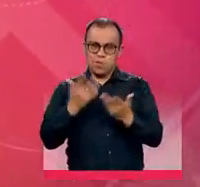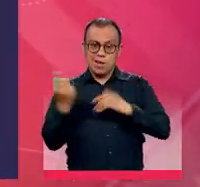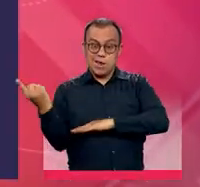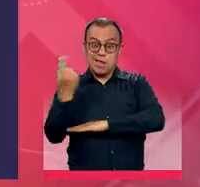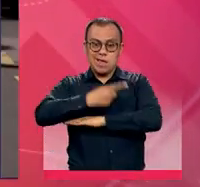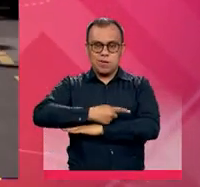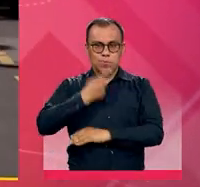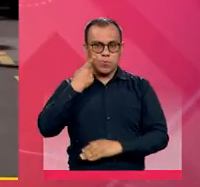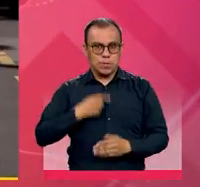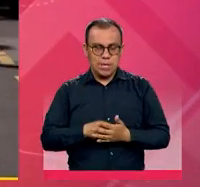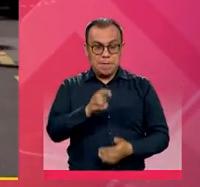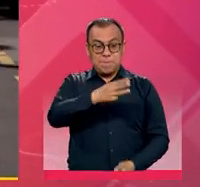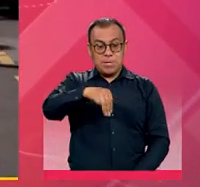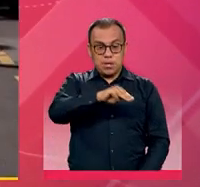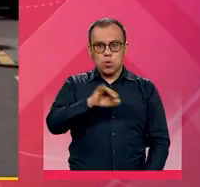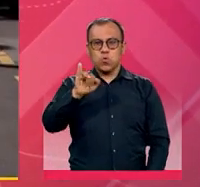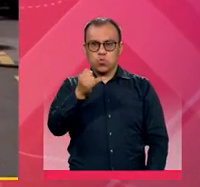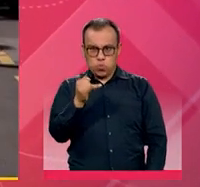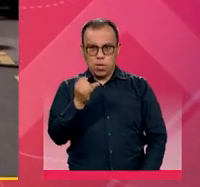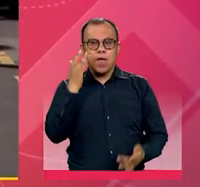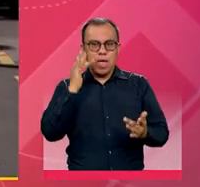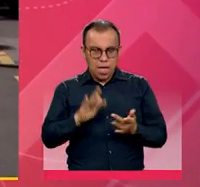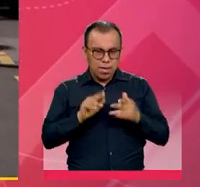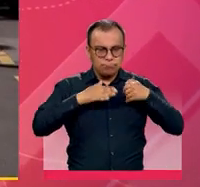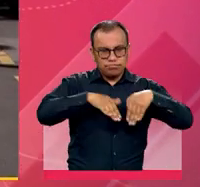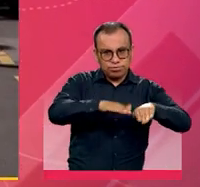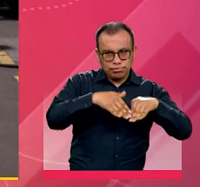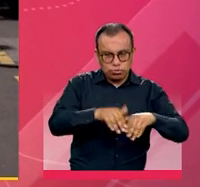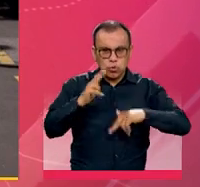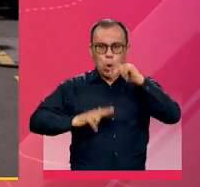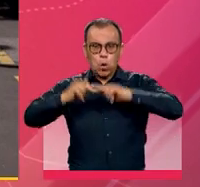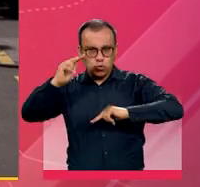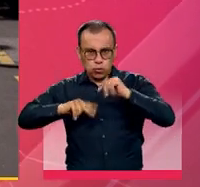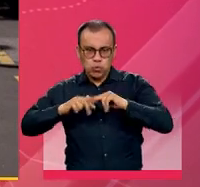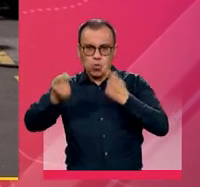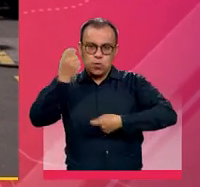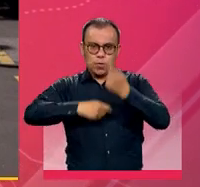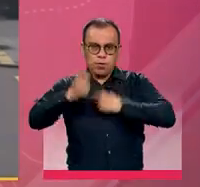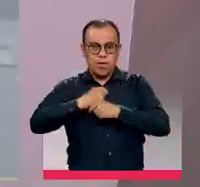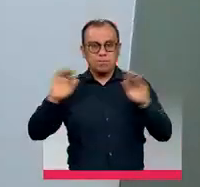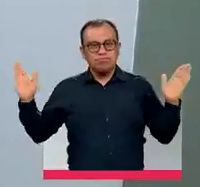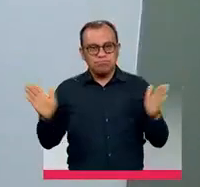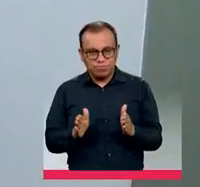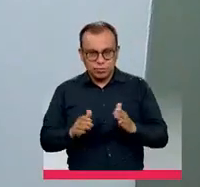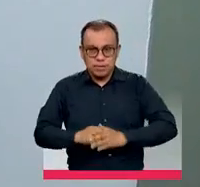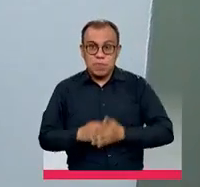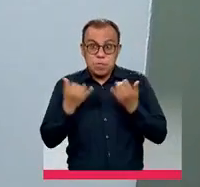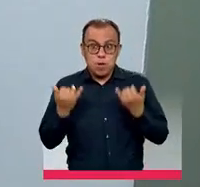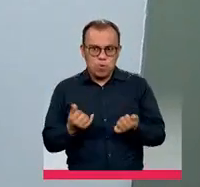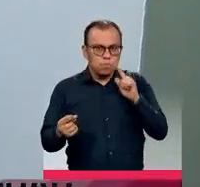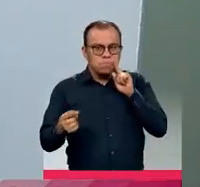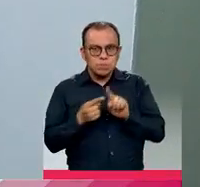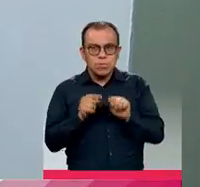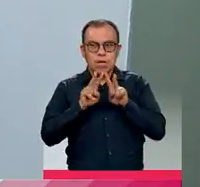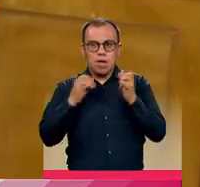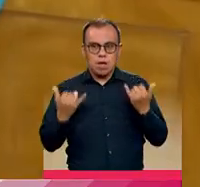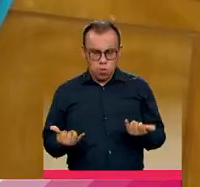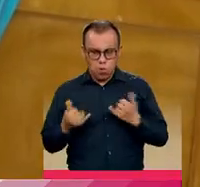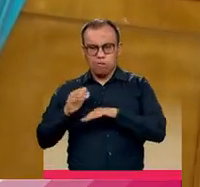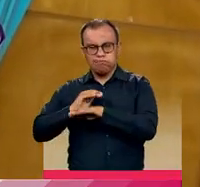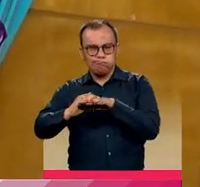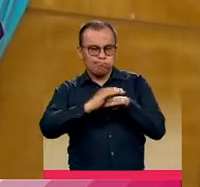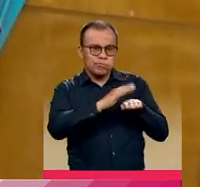a diario. Los miércoles y los jueves coincidirán los sectores de manufactura, construcción y el comercio al por menor. Por esta razón, las autoridades